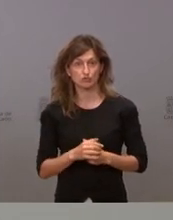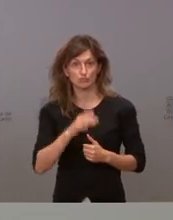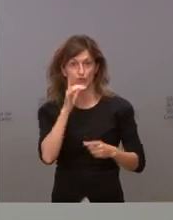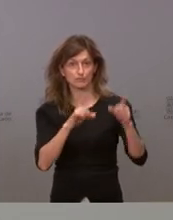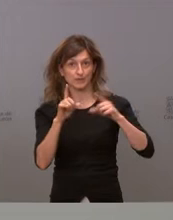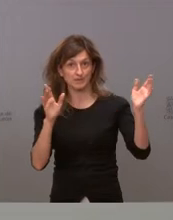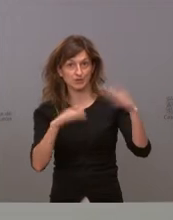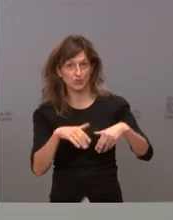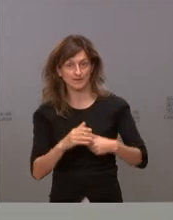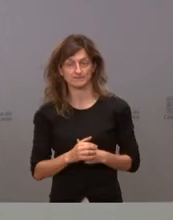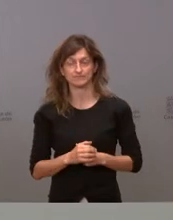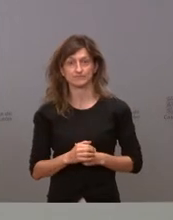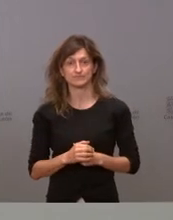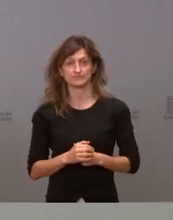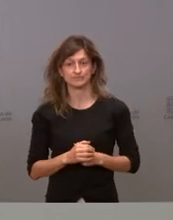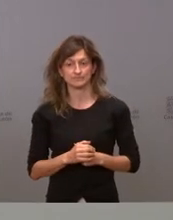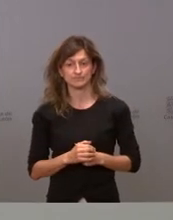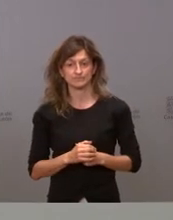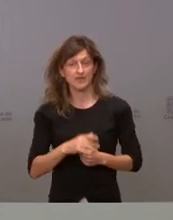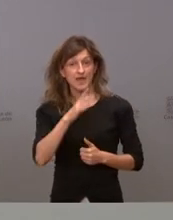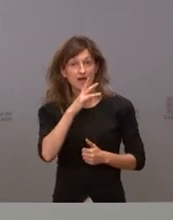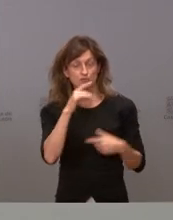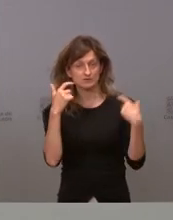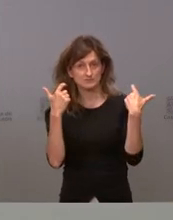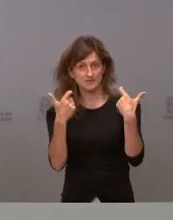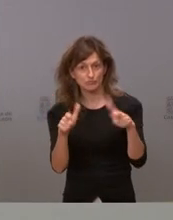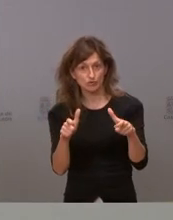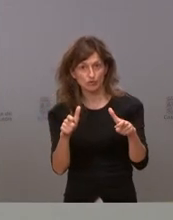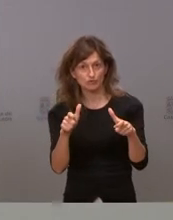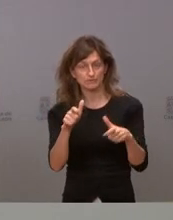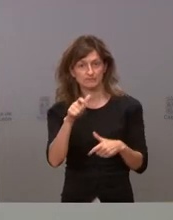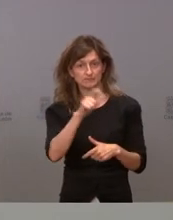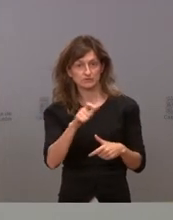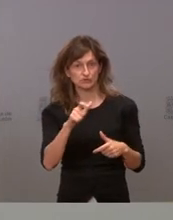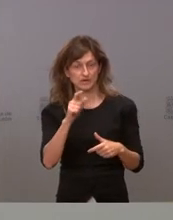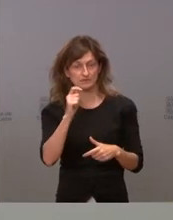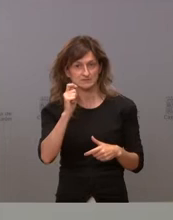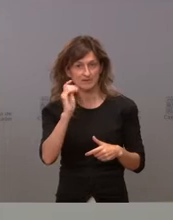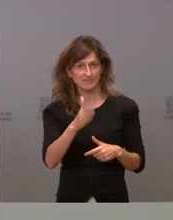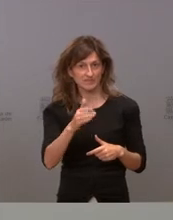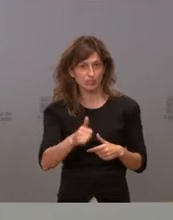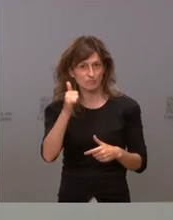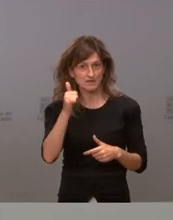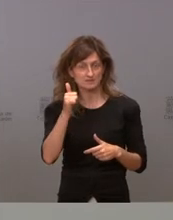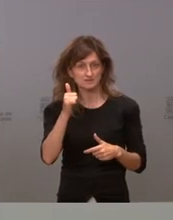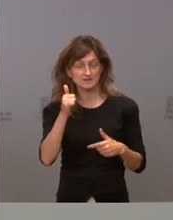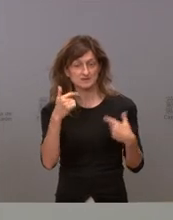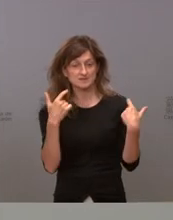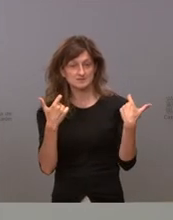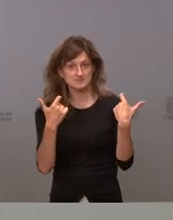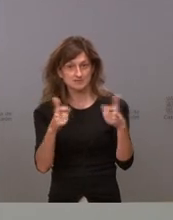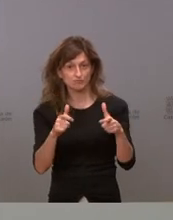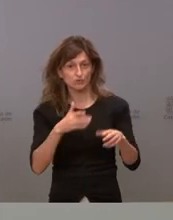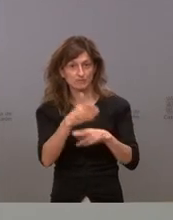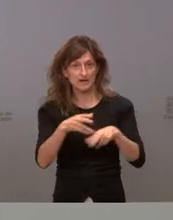problema en este momento en este momento el sector de población que está más afectado no es el sector que va a los